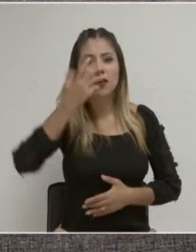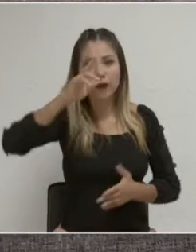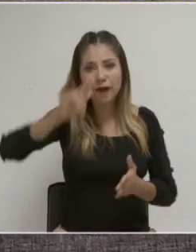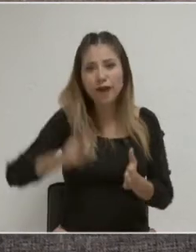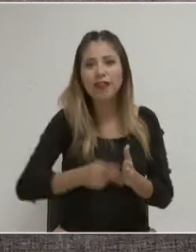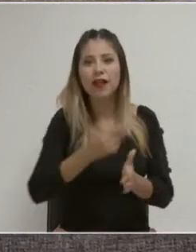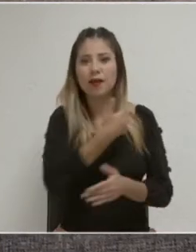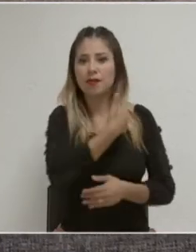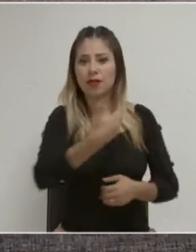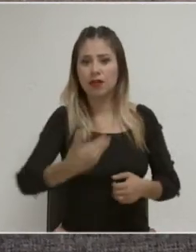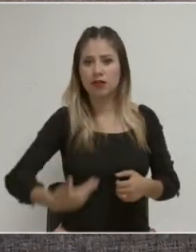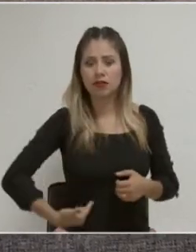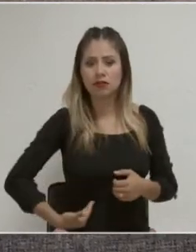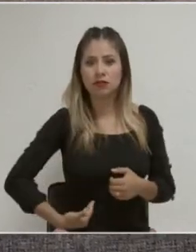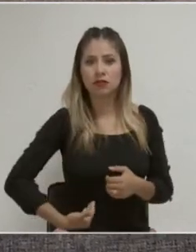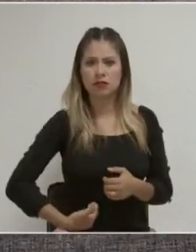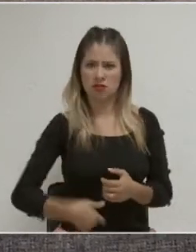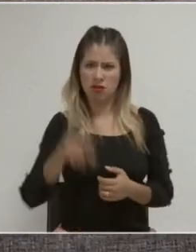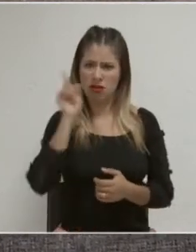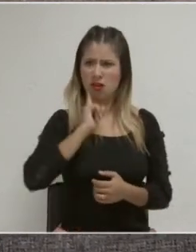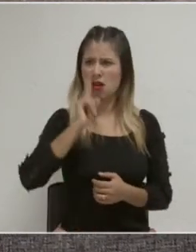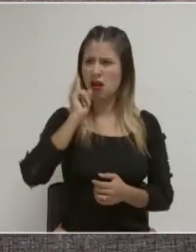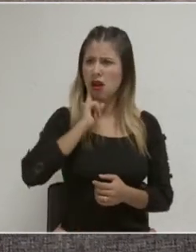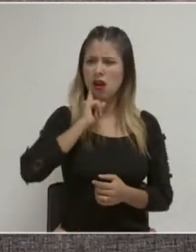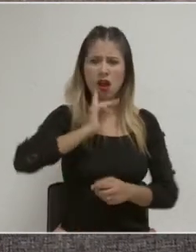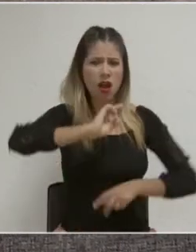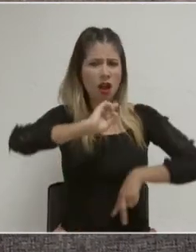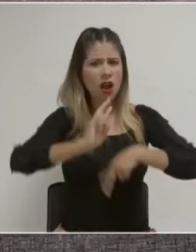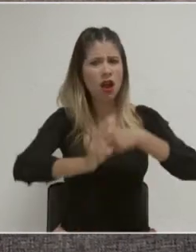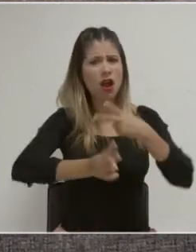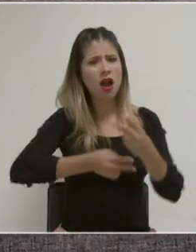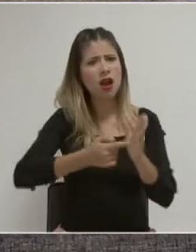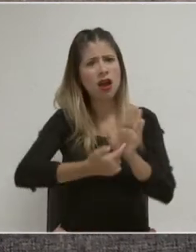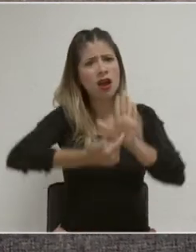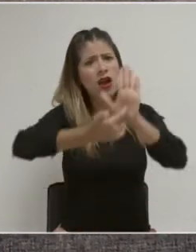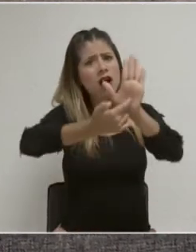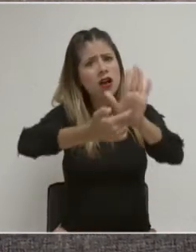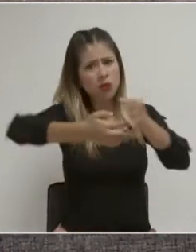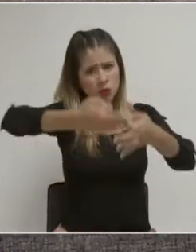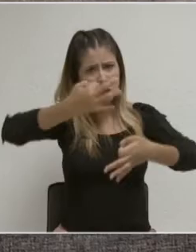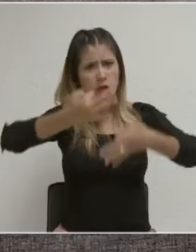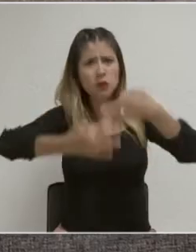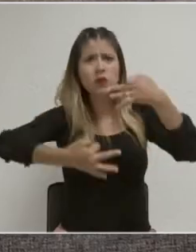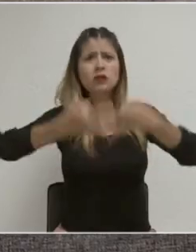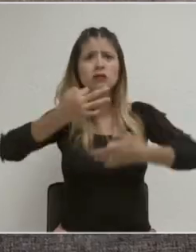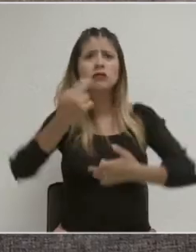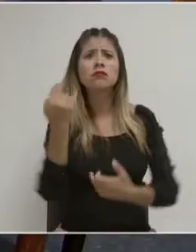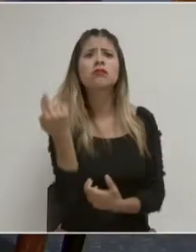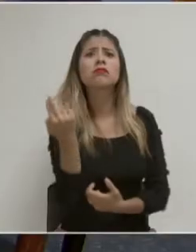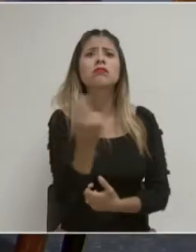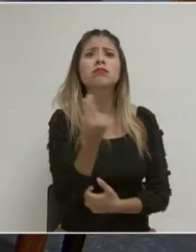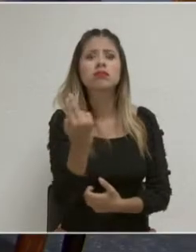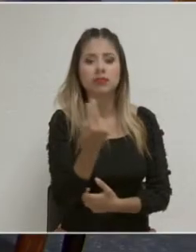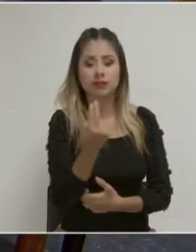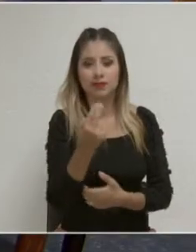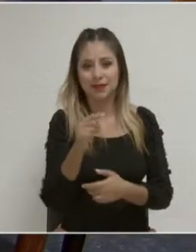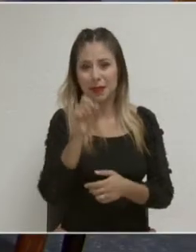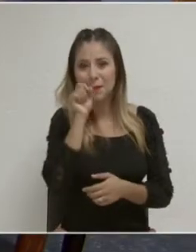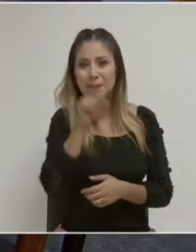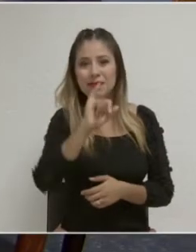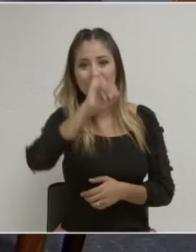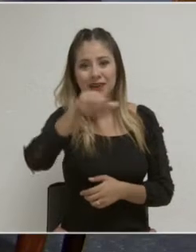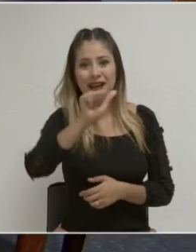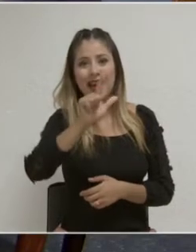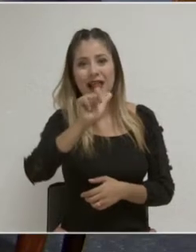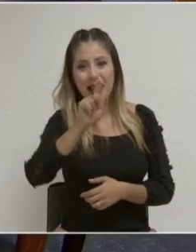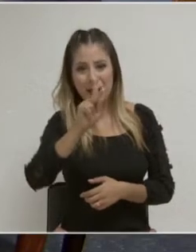de protección de derechos políticos y la sala regional Jalapa, que es la que corresponde,